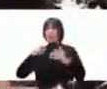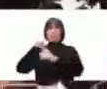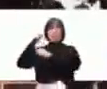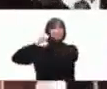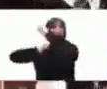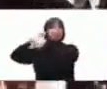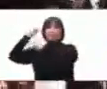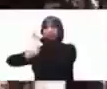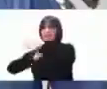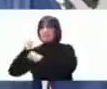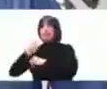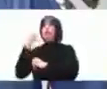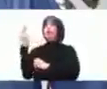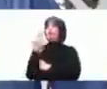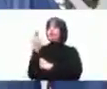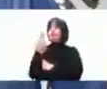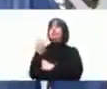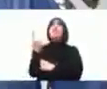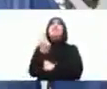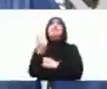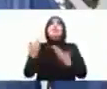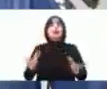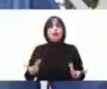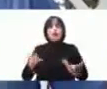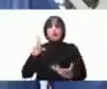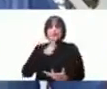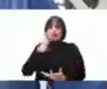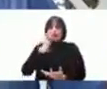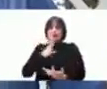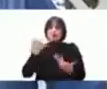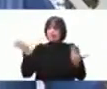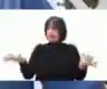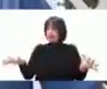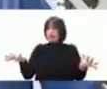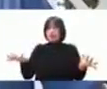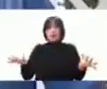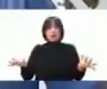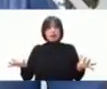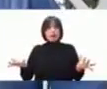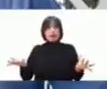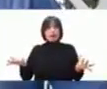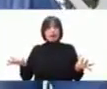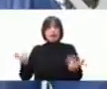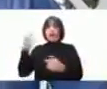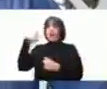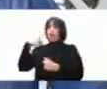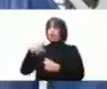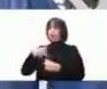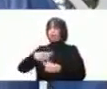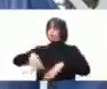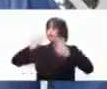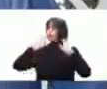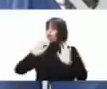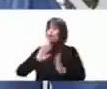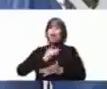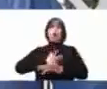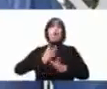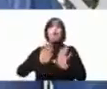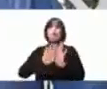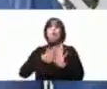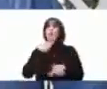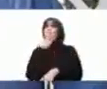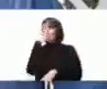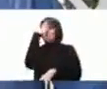necesitaba tener la presencia de su gran caudillo